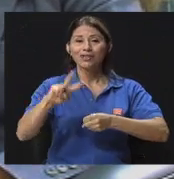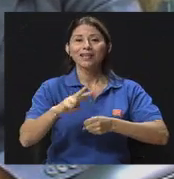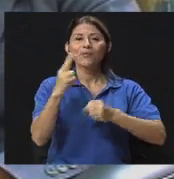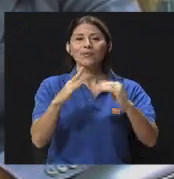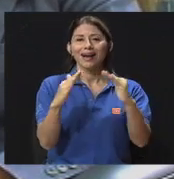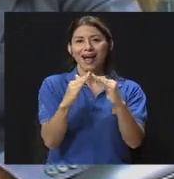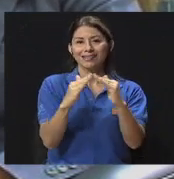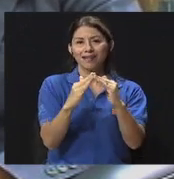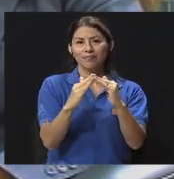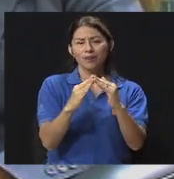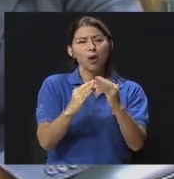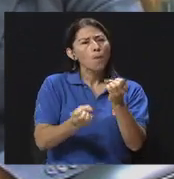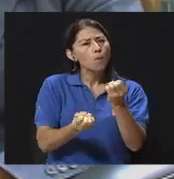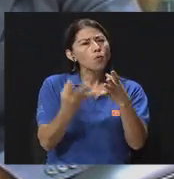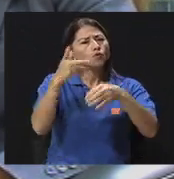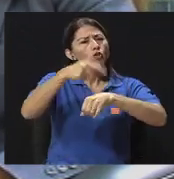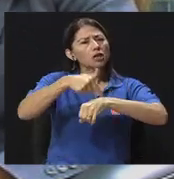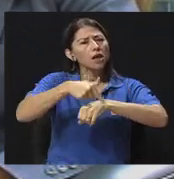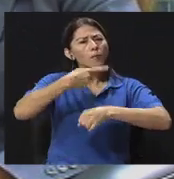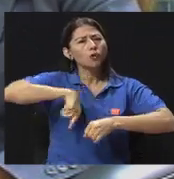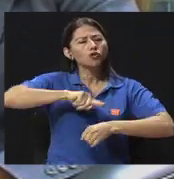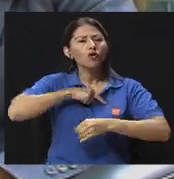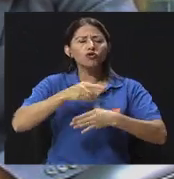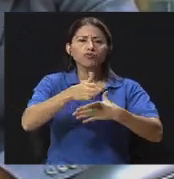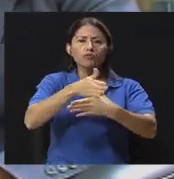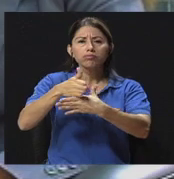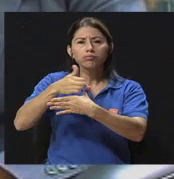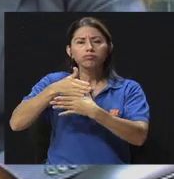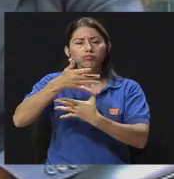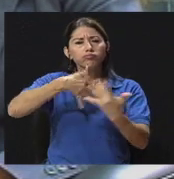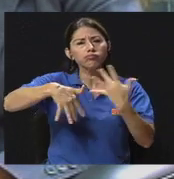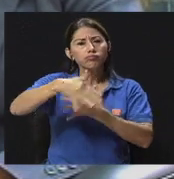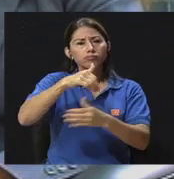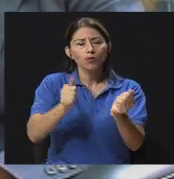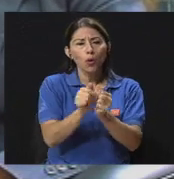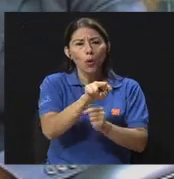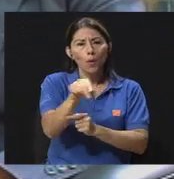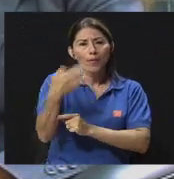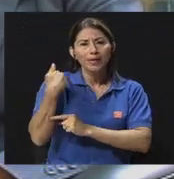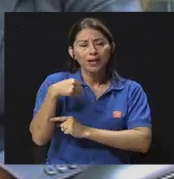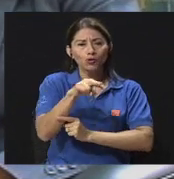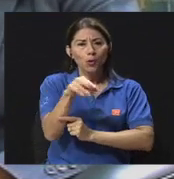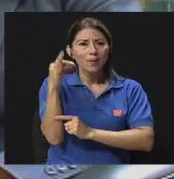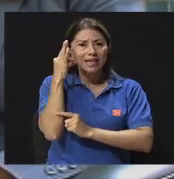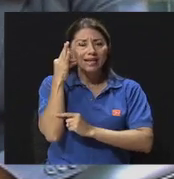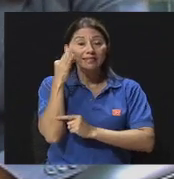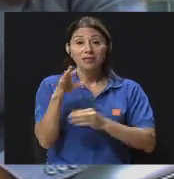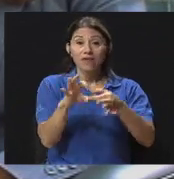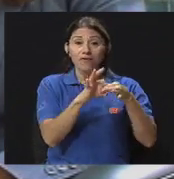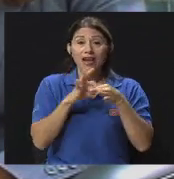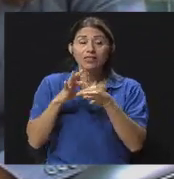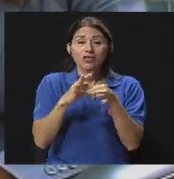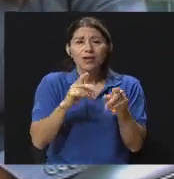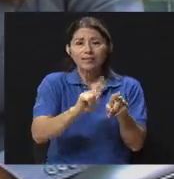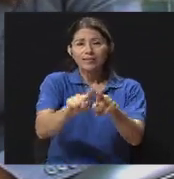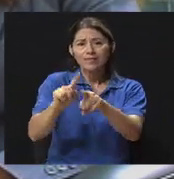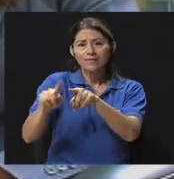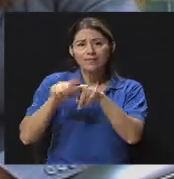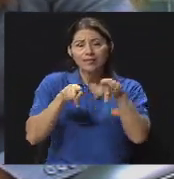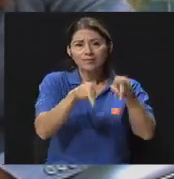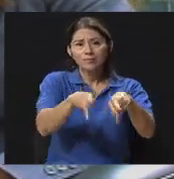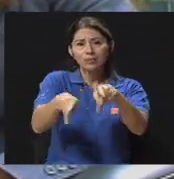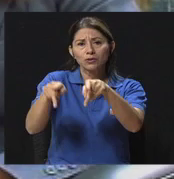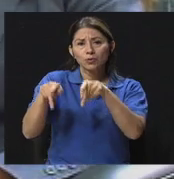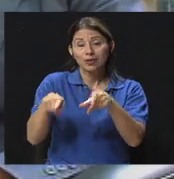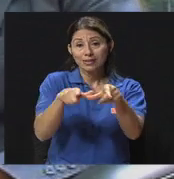una mayor parte del tiempo también con nuestros compañeros y compañeras, cómo mejorar esas relaciones interpersonales en el trabajo. A veces